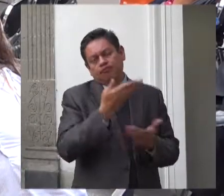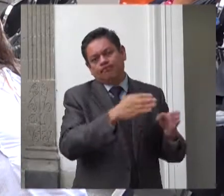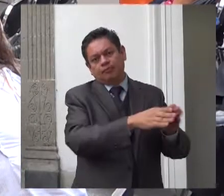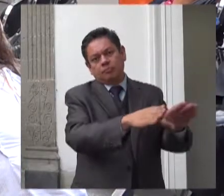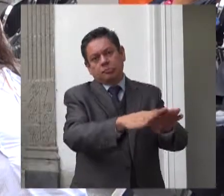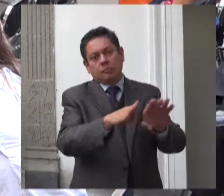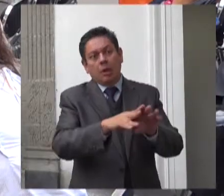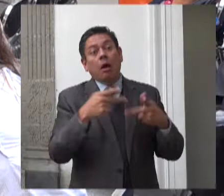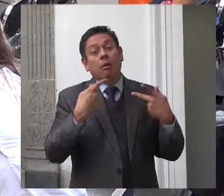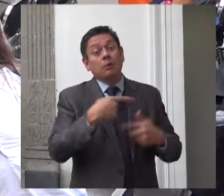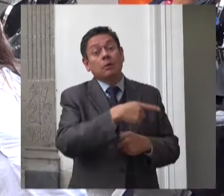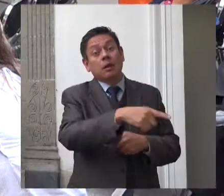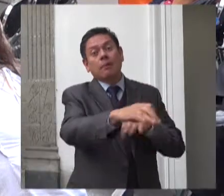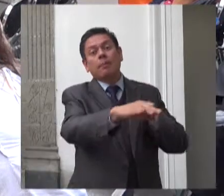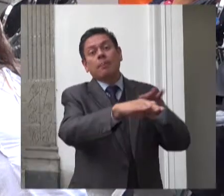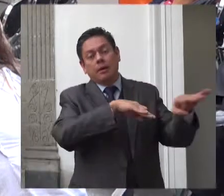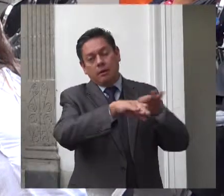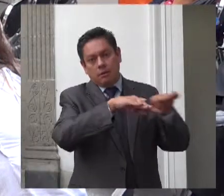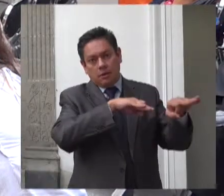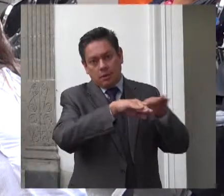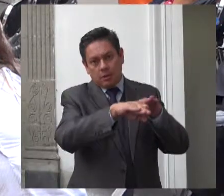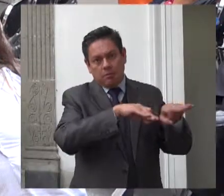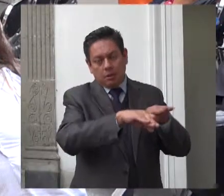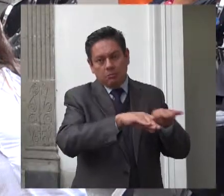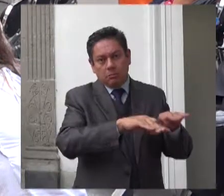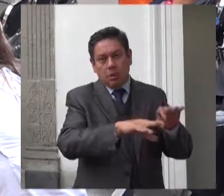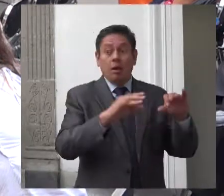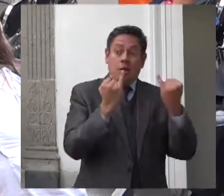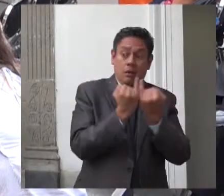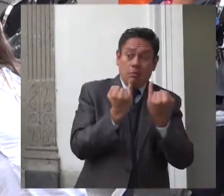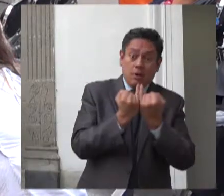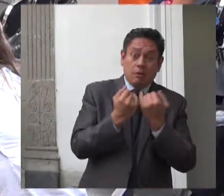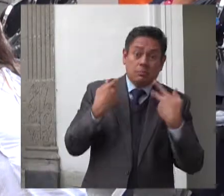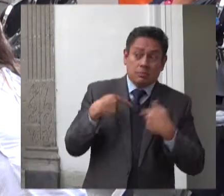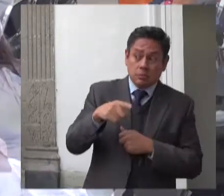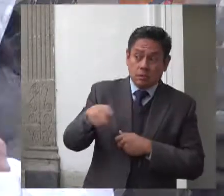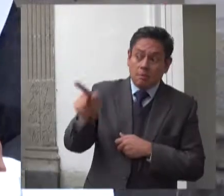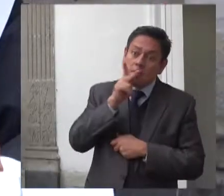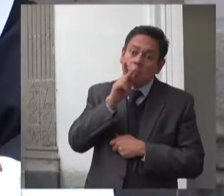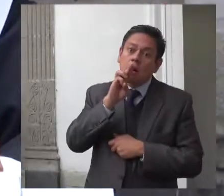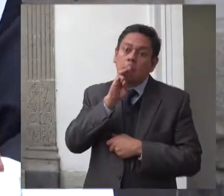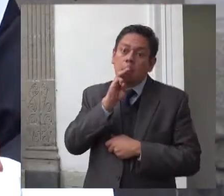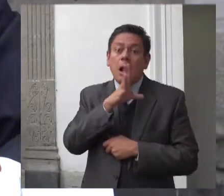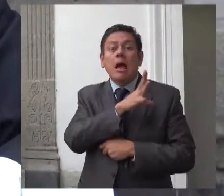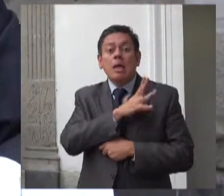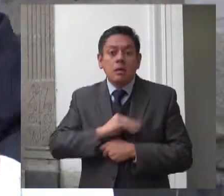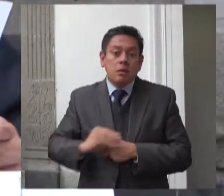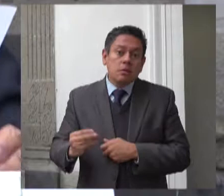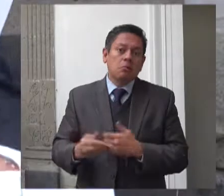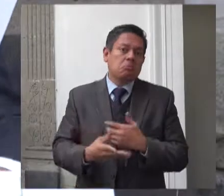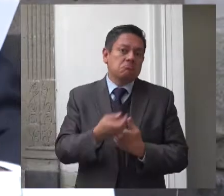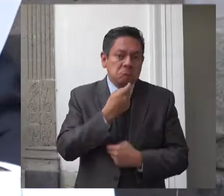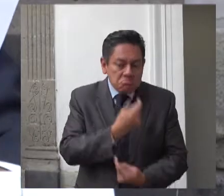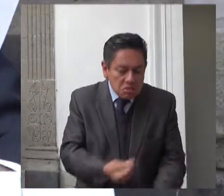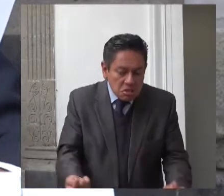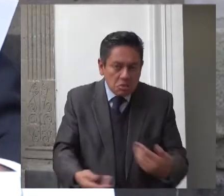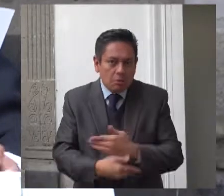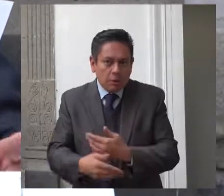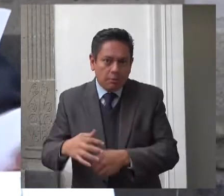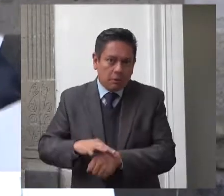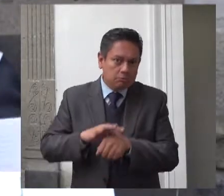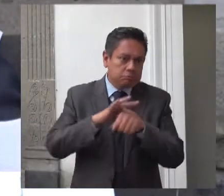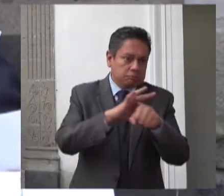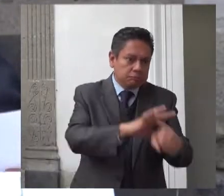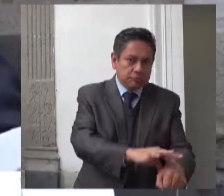infantil beneficiarias del entonces programa de estancias infantiles solicitar